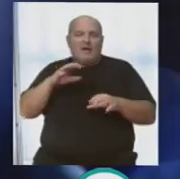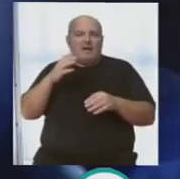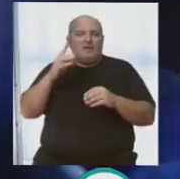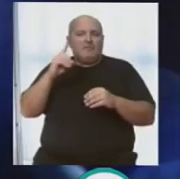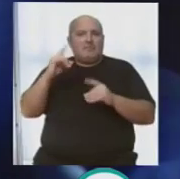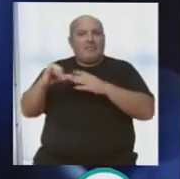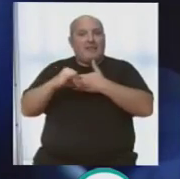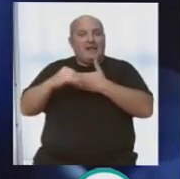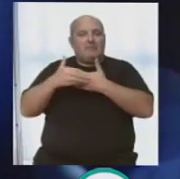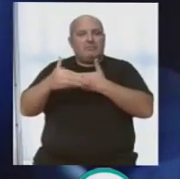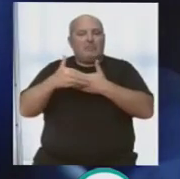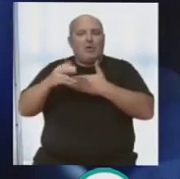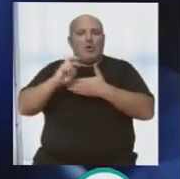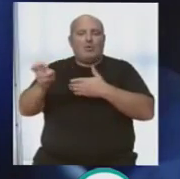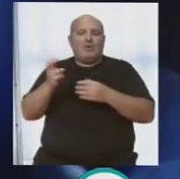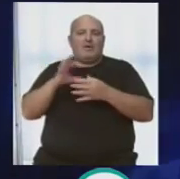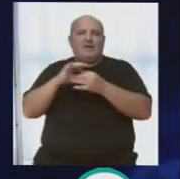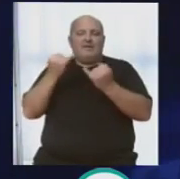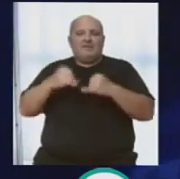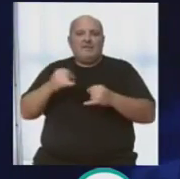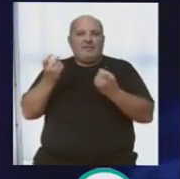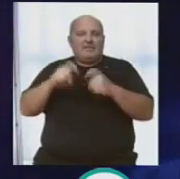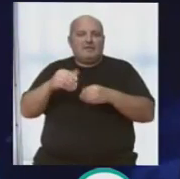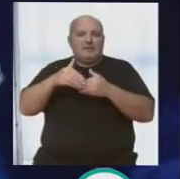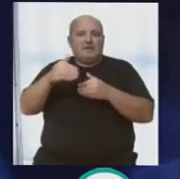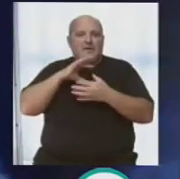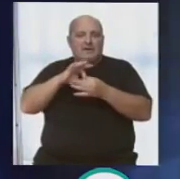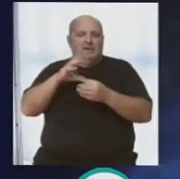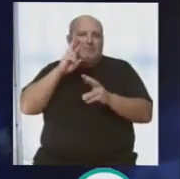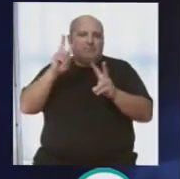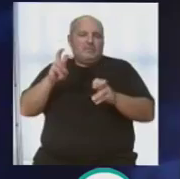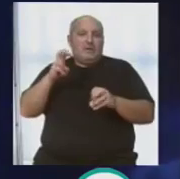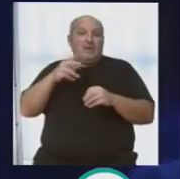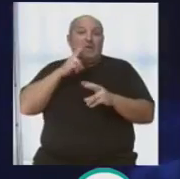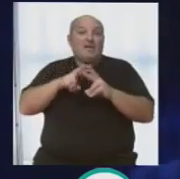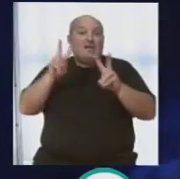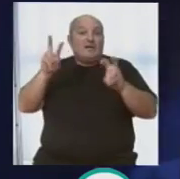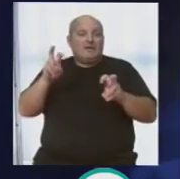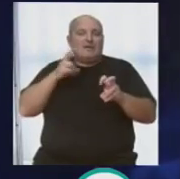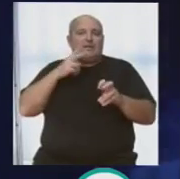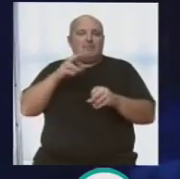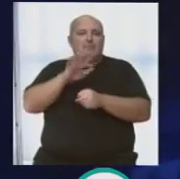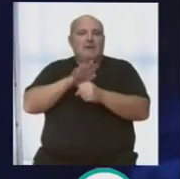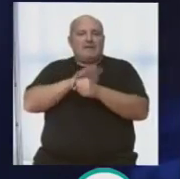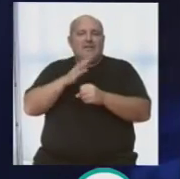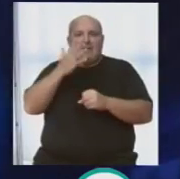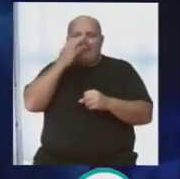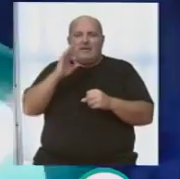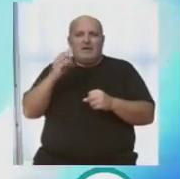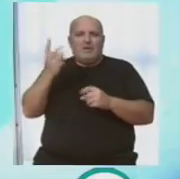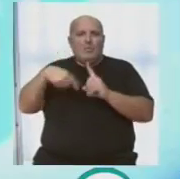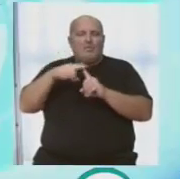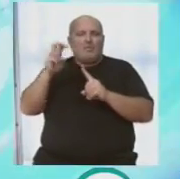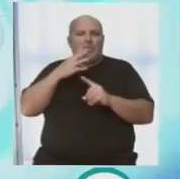ante la proximidad de otras de las grandes citas del verano carnavalescamente hablando. Nos referimos a los martes de carnaval, que